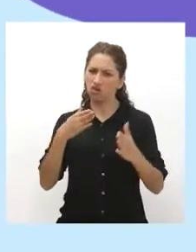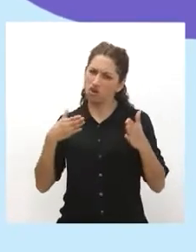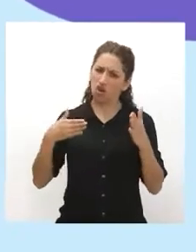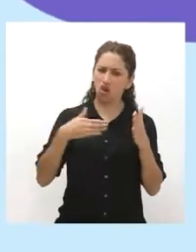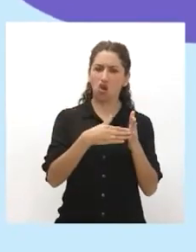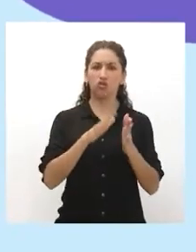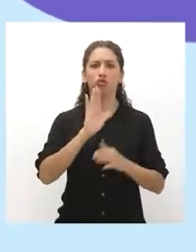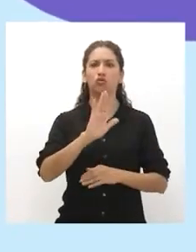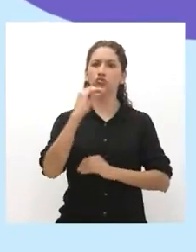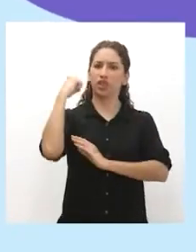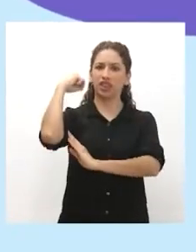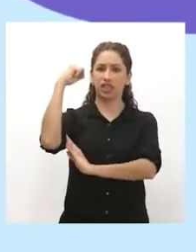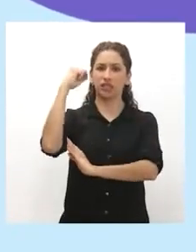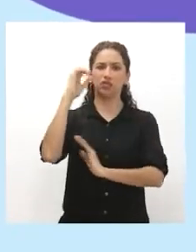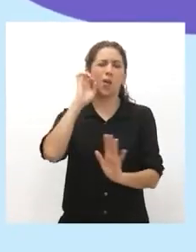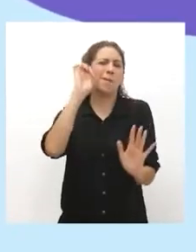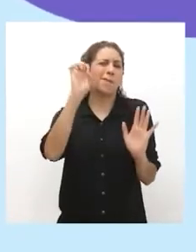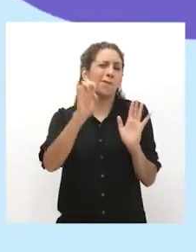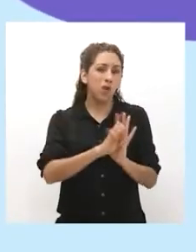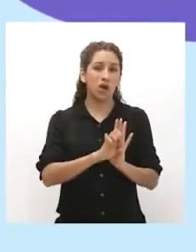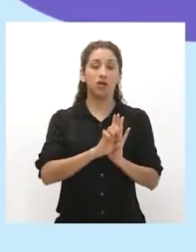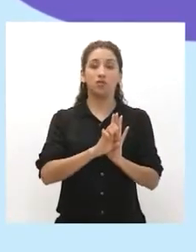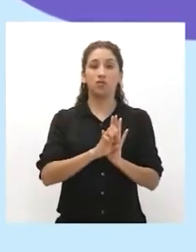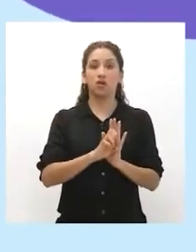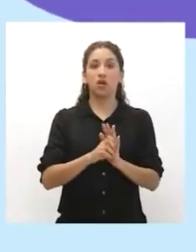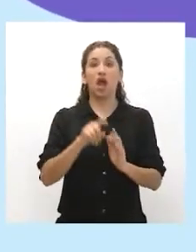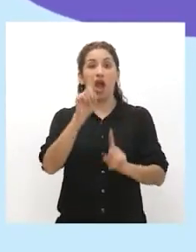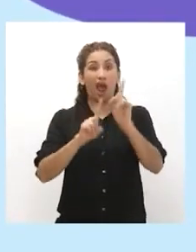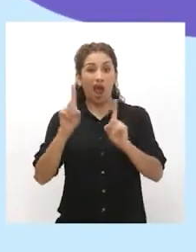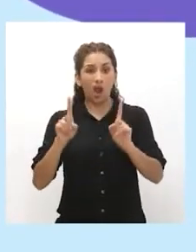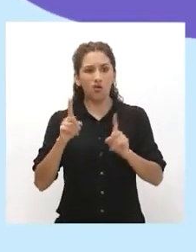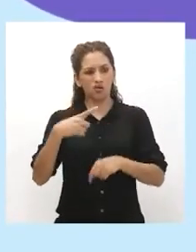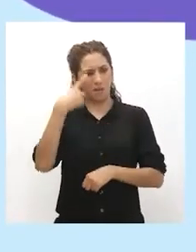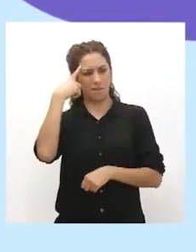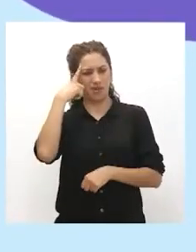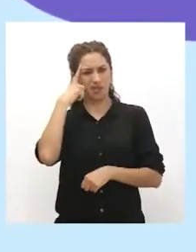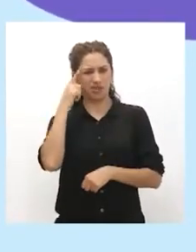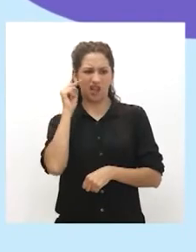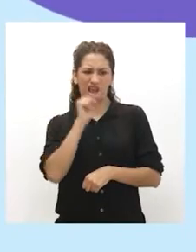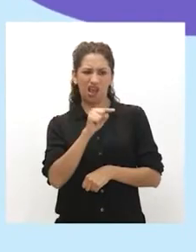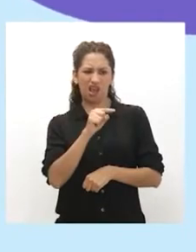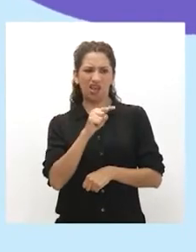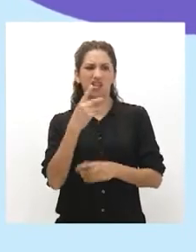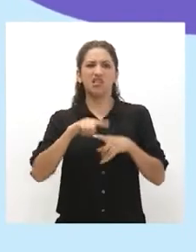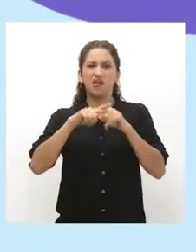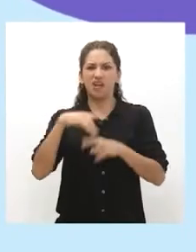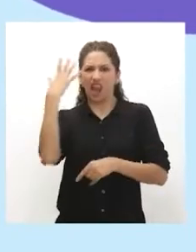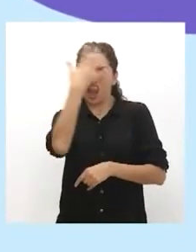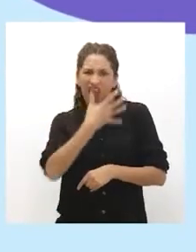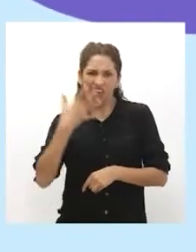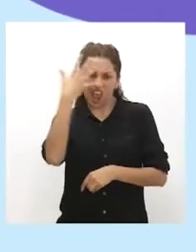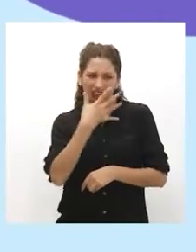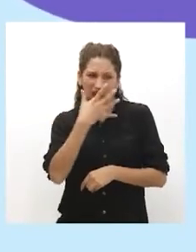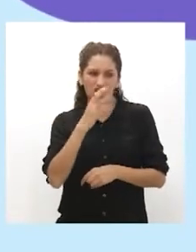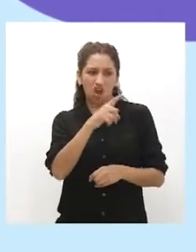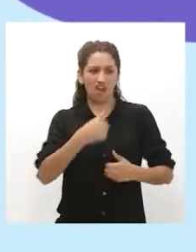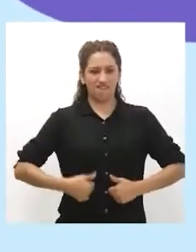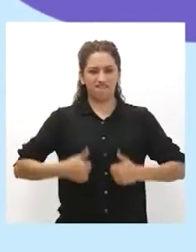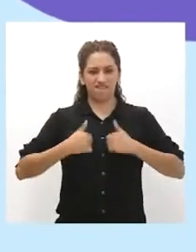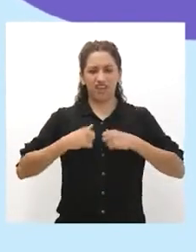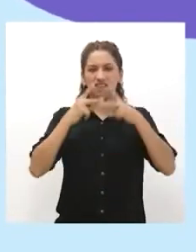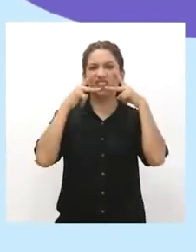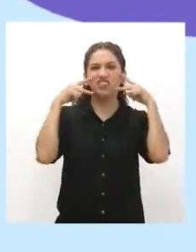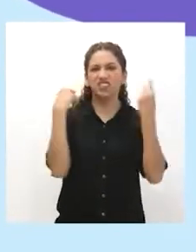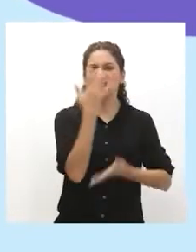atenta contra nuestros derechos. Por ejemplo, siempre estigmatizan a una persona por ser afro o por ser de la